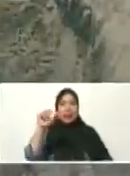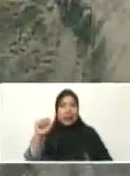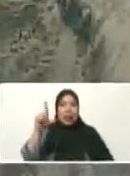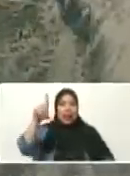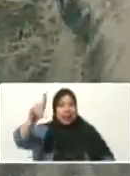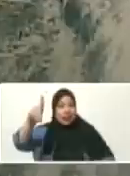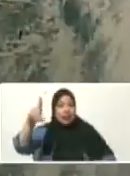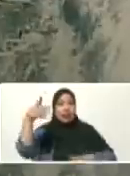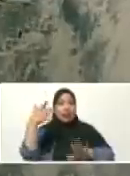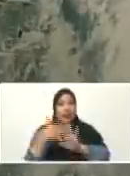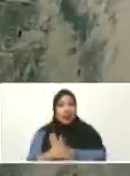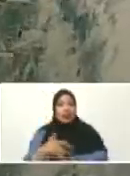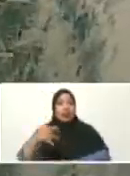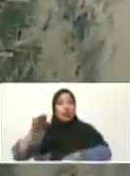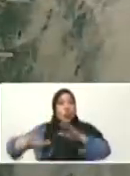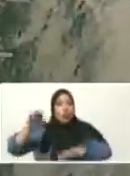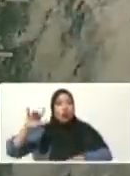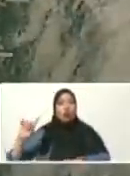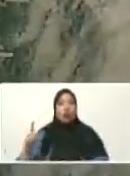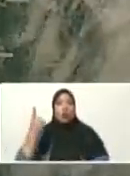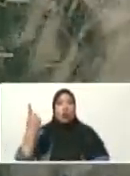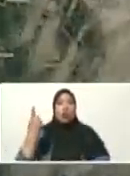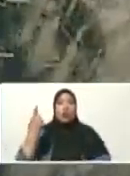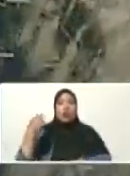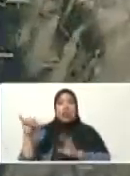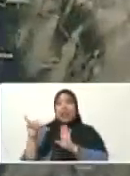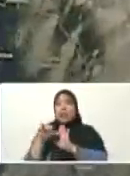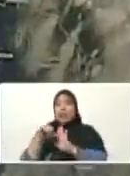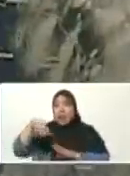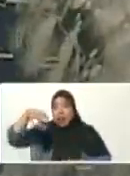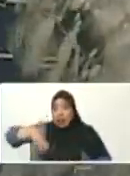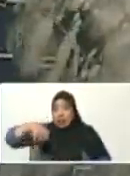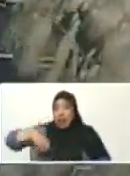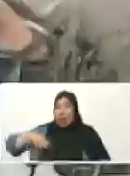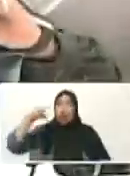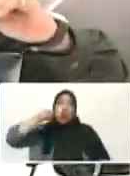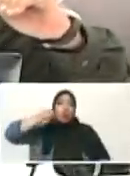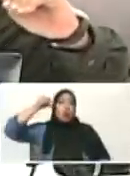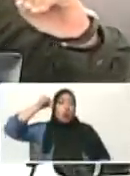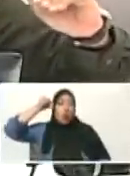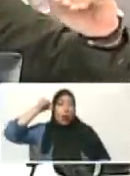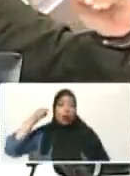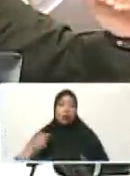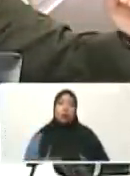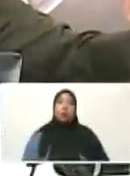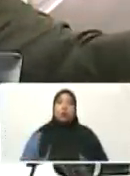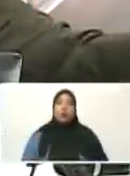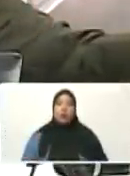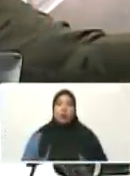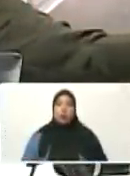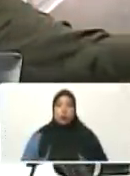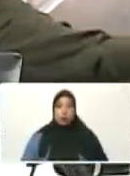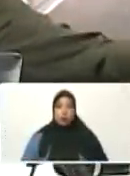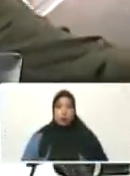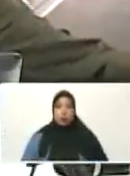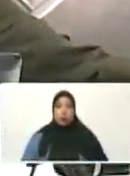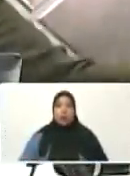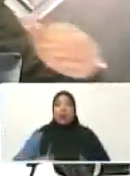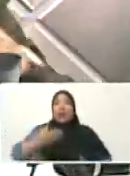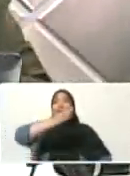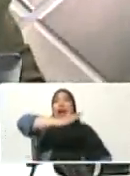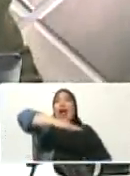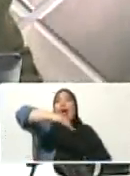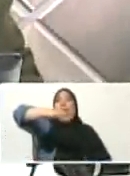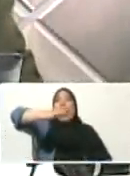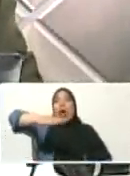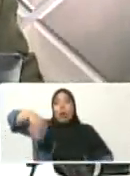piquito de allá de la península de Paria, y luego agarra puro mar, mar caliente, mar caribe, recalentado por el